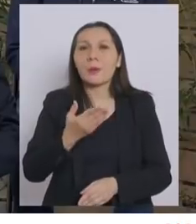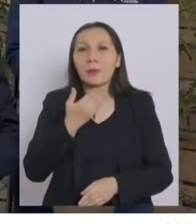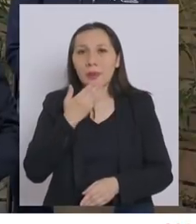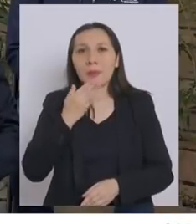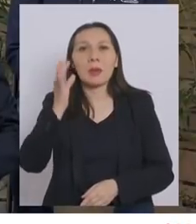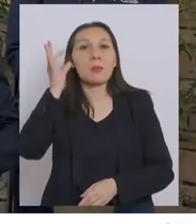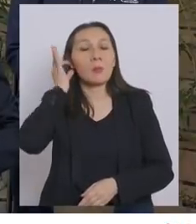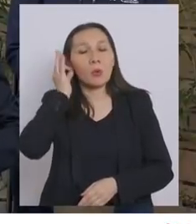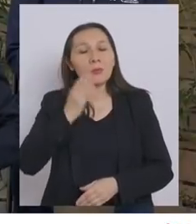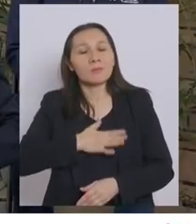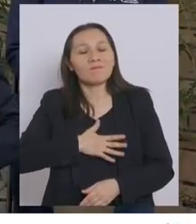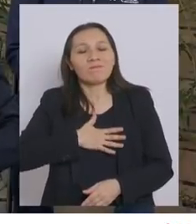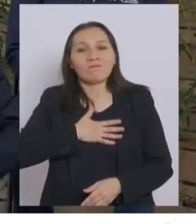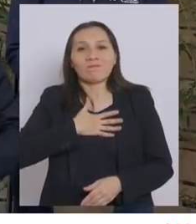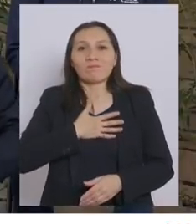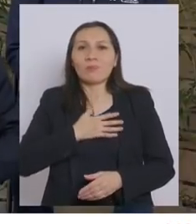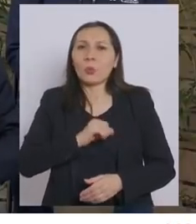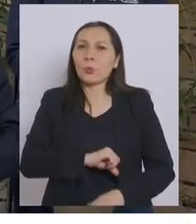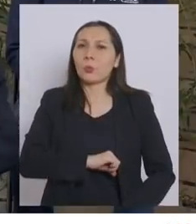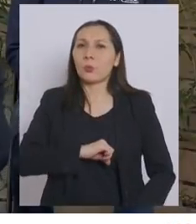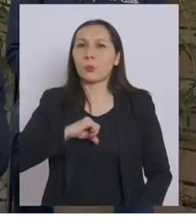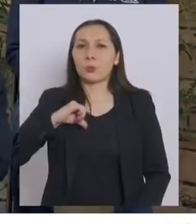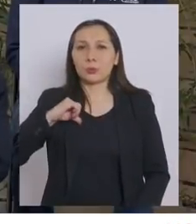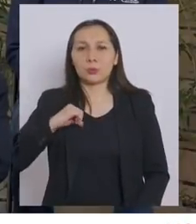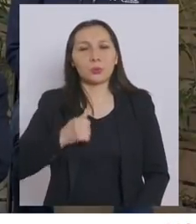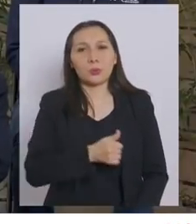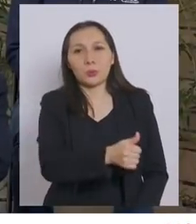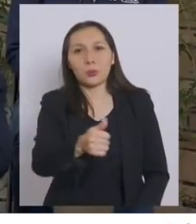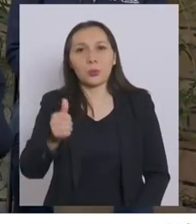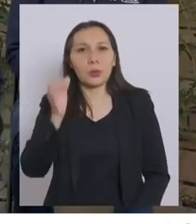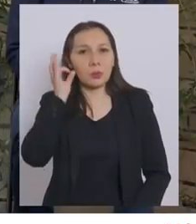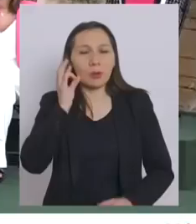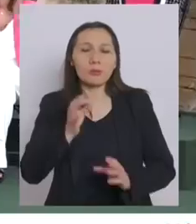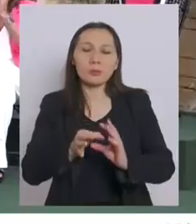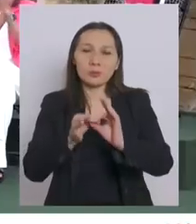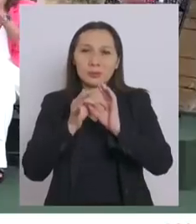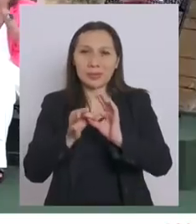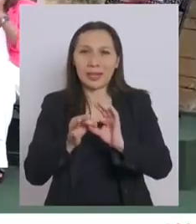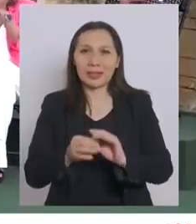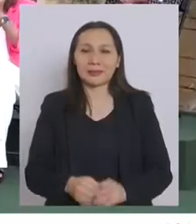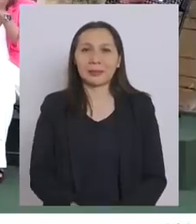como mujer y me siento muy orgullosa por todas ellas. Muchas gracias.